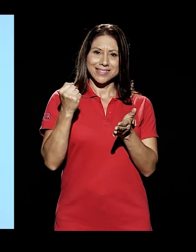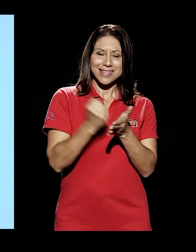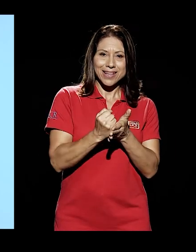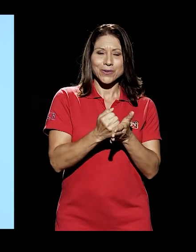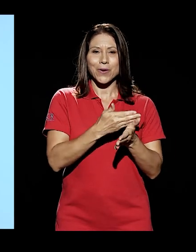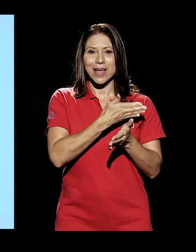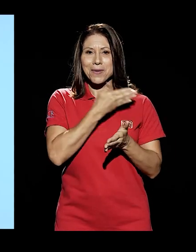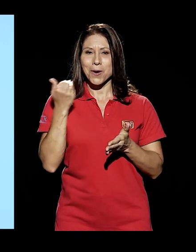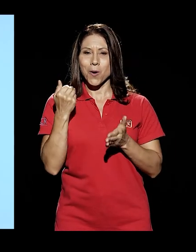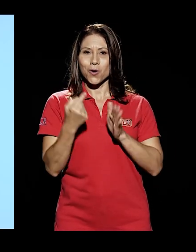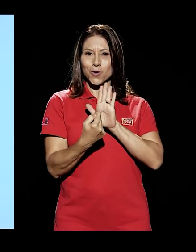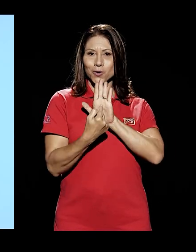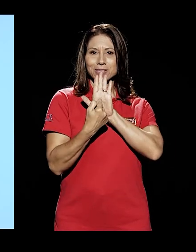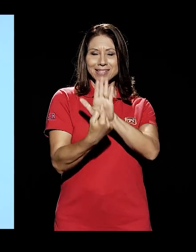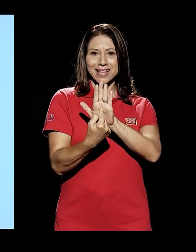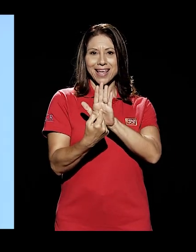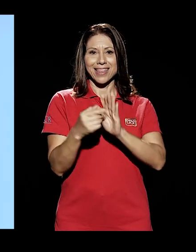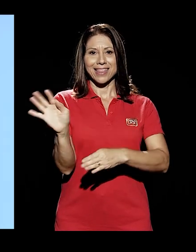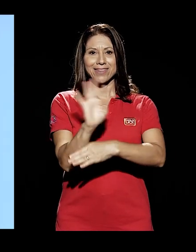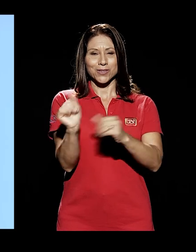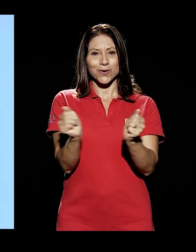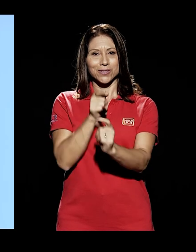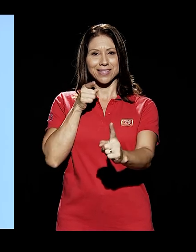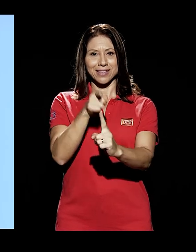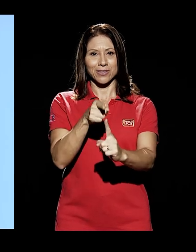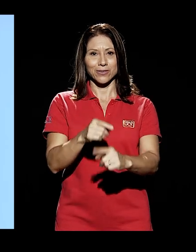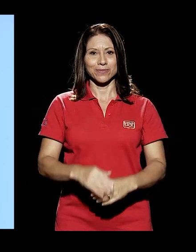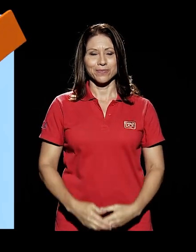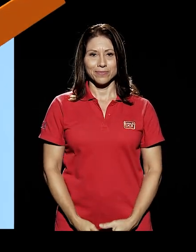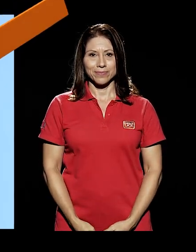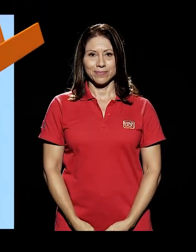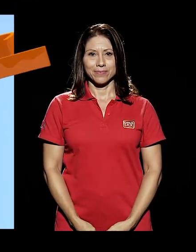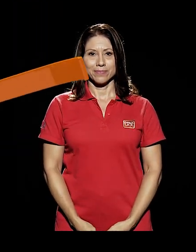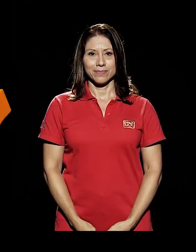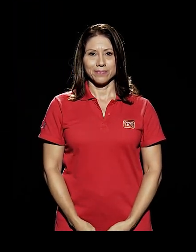sello que mejor nos distingue, Televisión con Sentido.